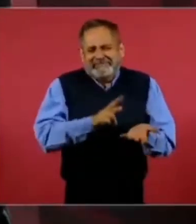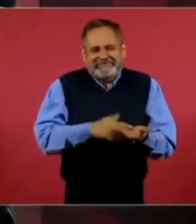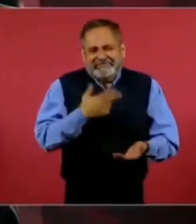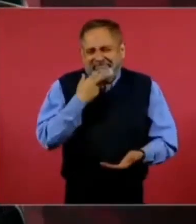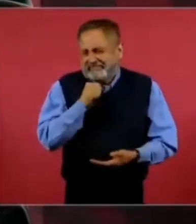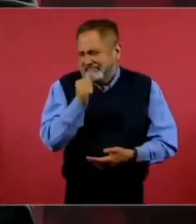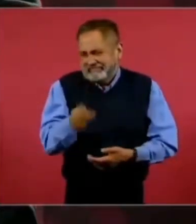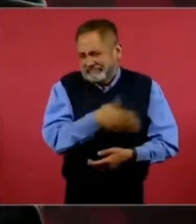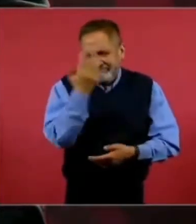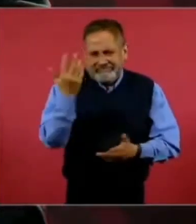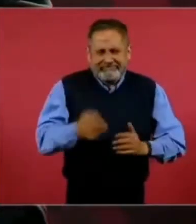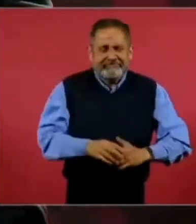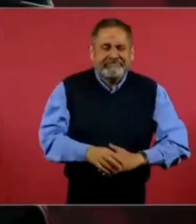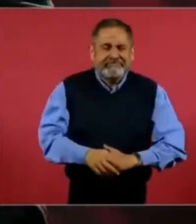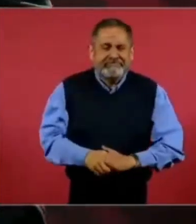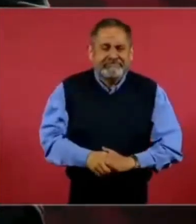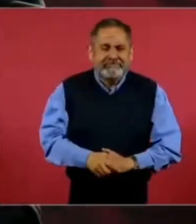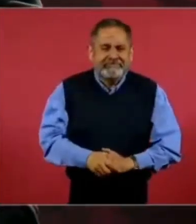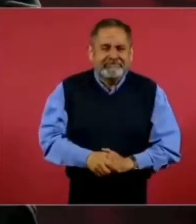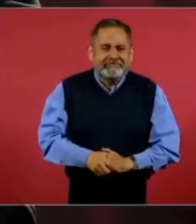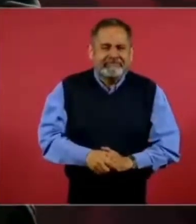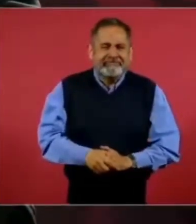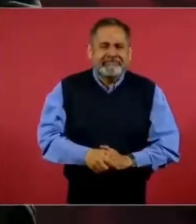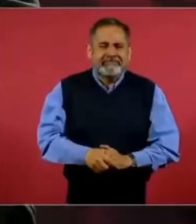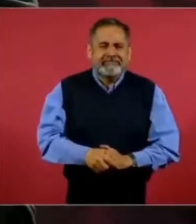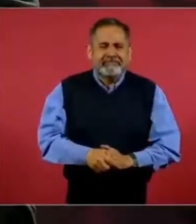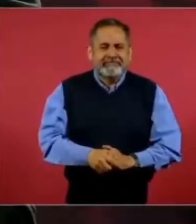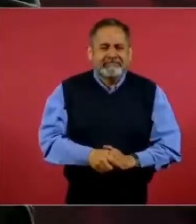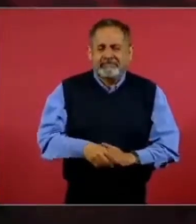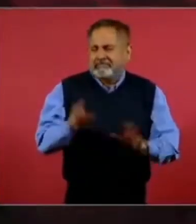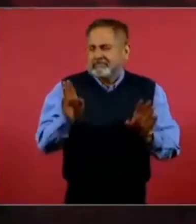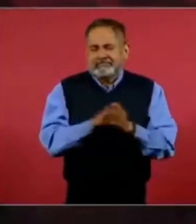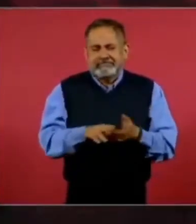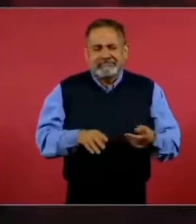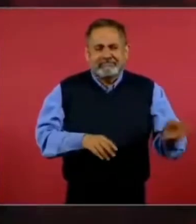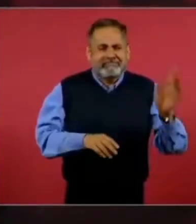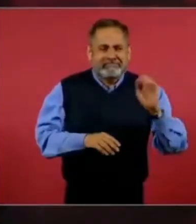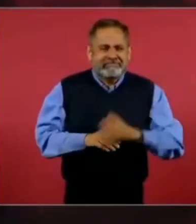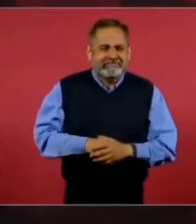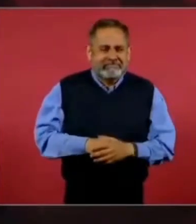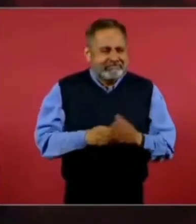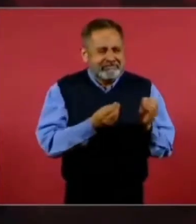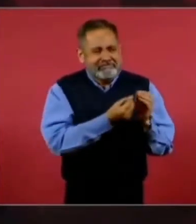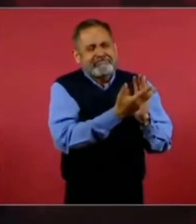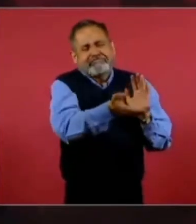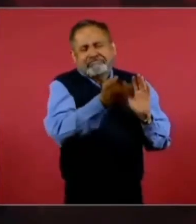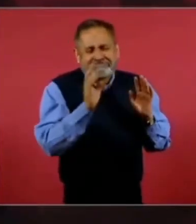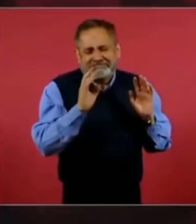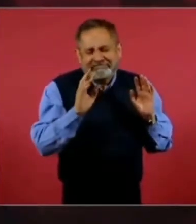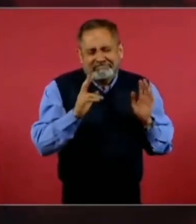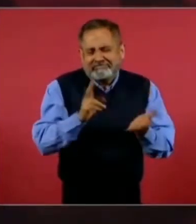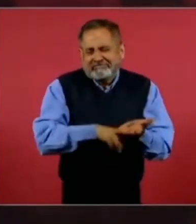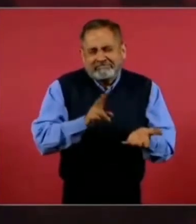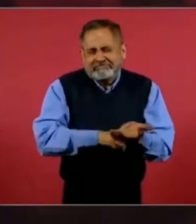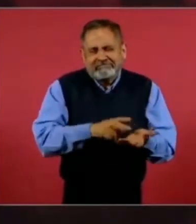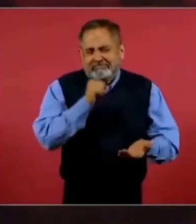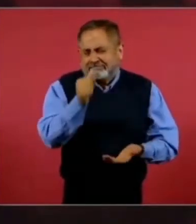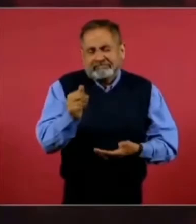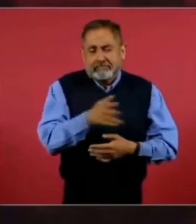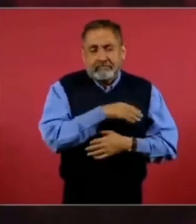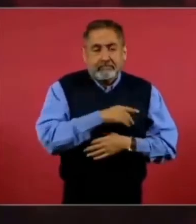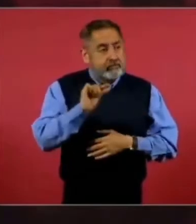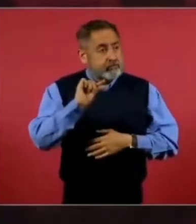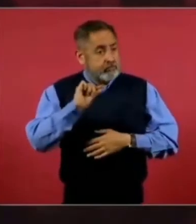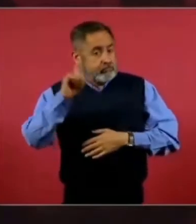muchos otros, pero si